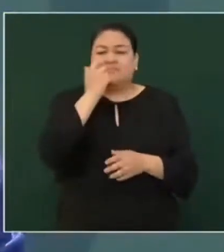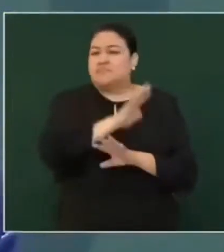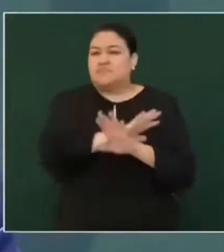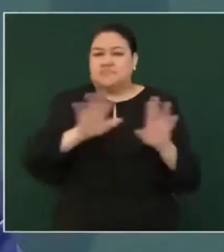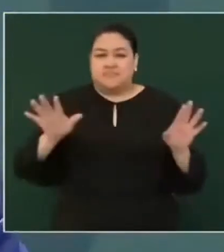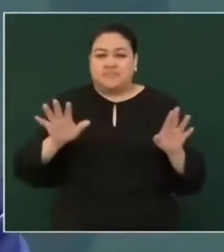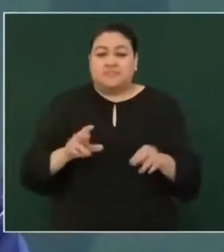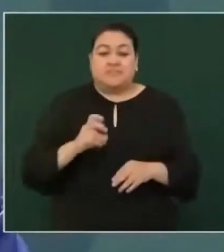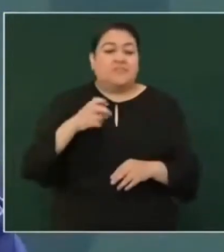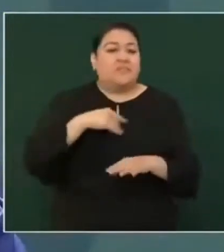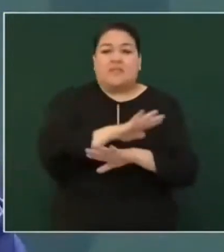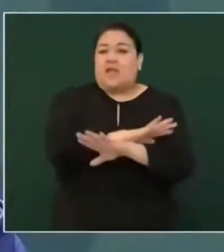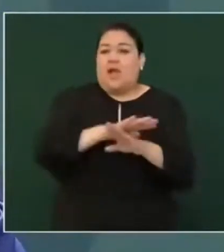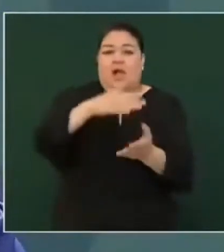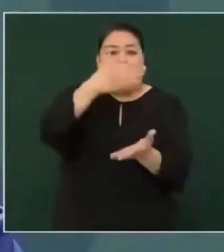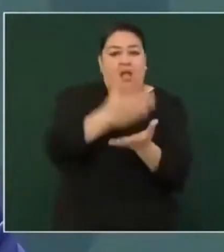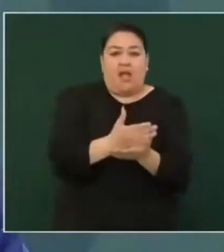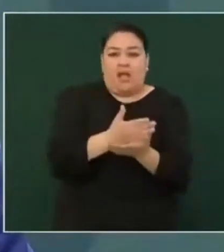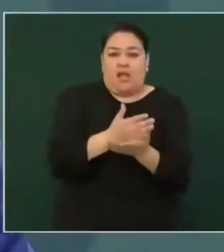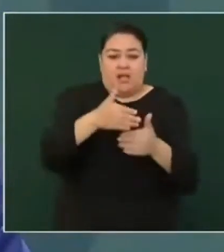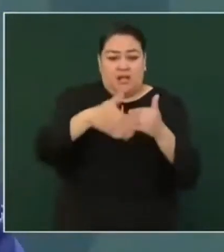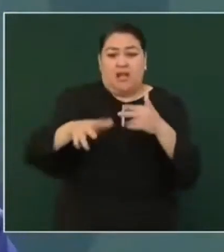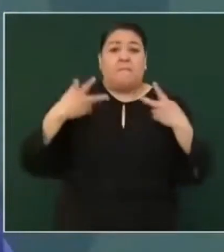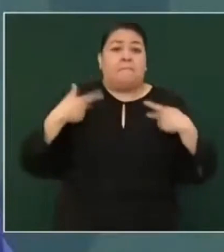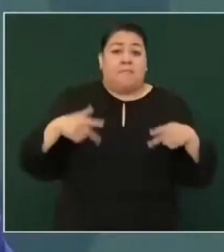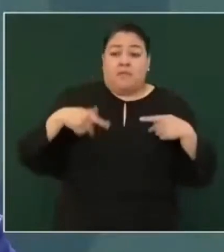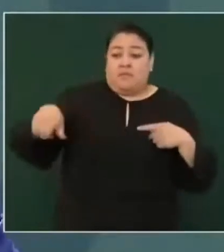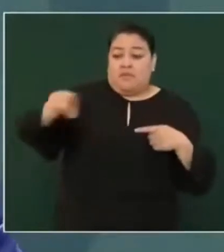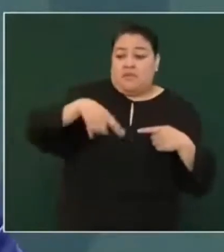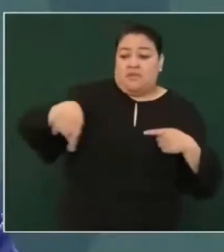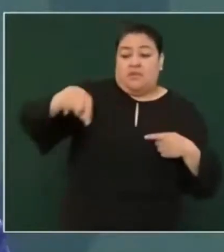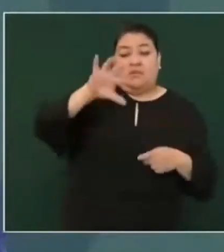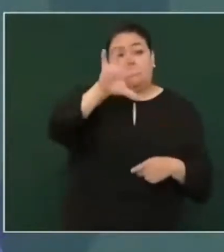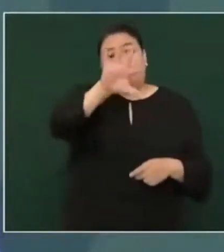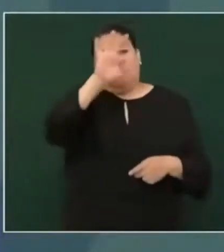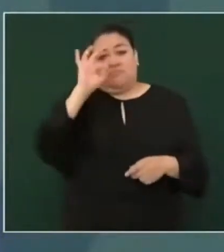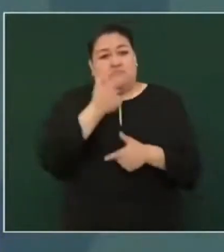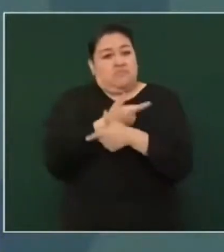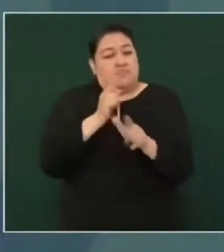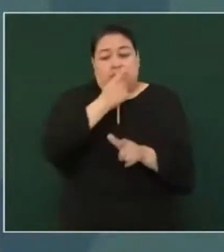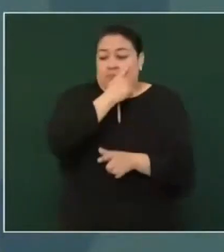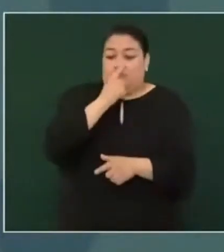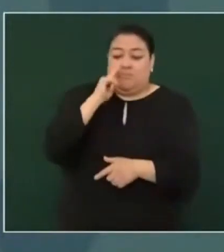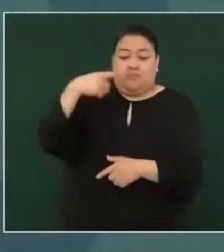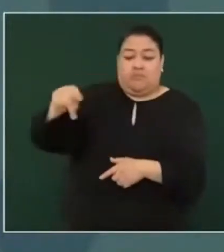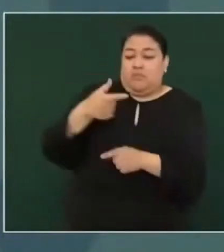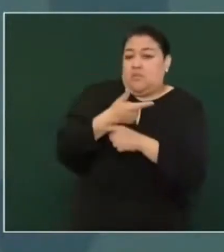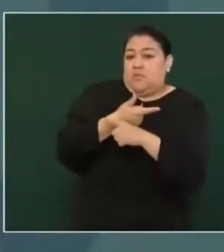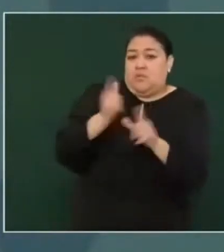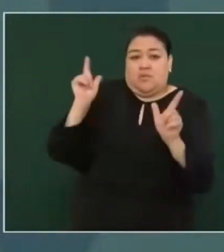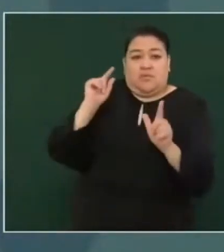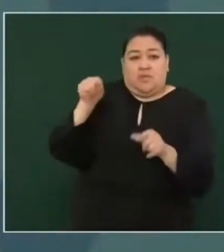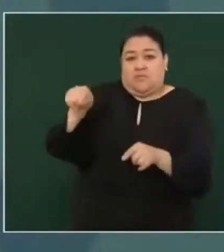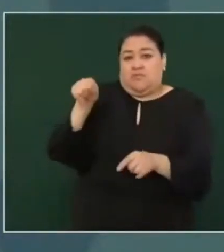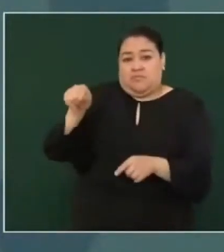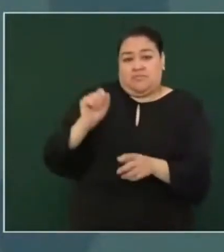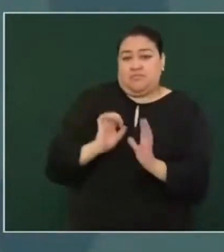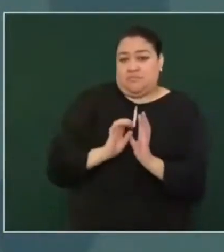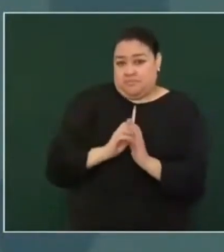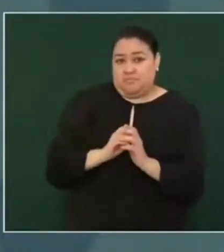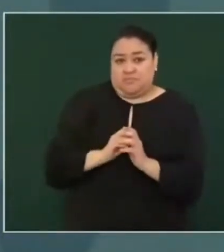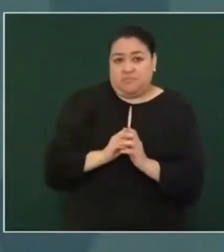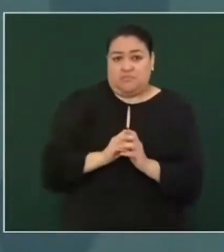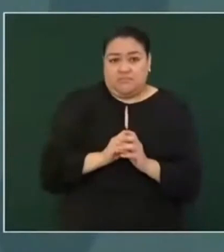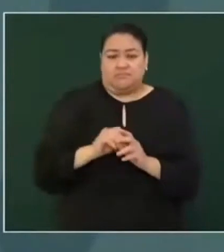ya nada nada nada que el pueblo decida libremente libremente este